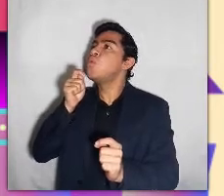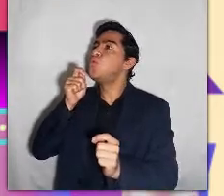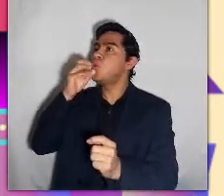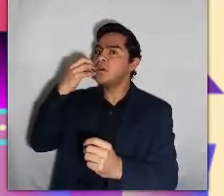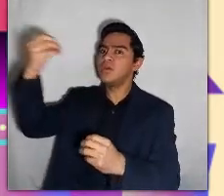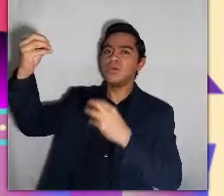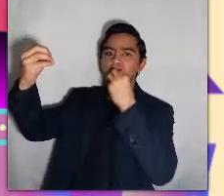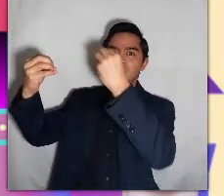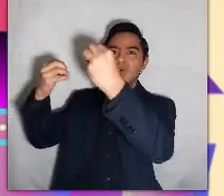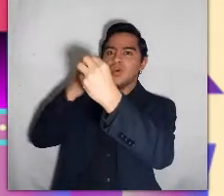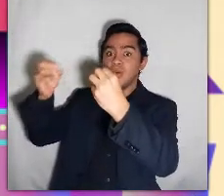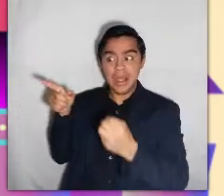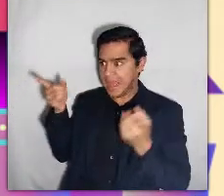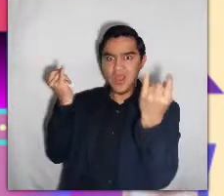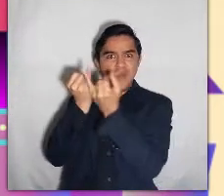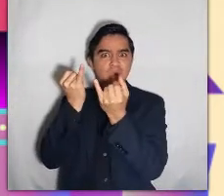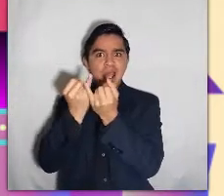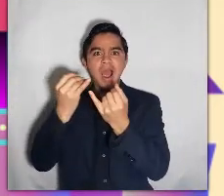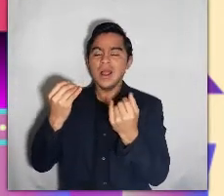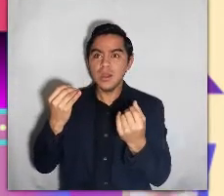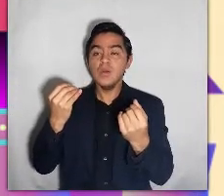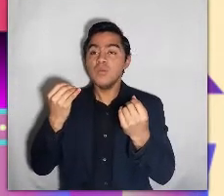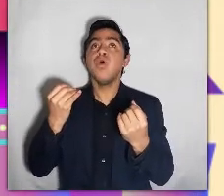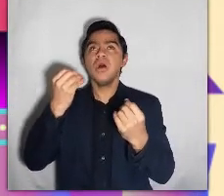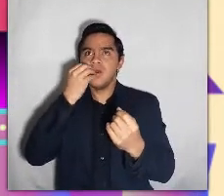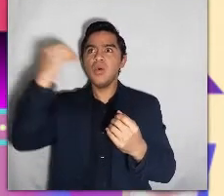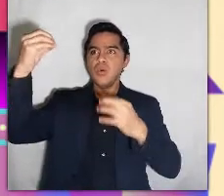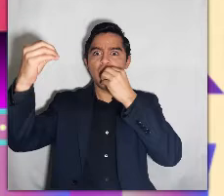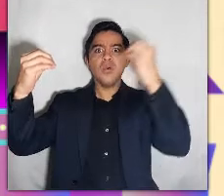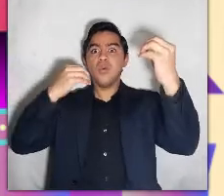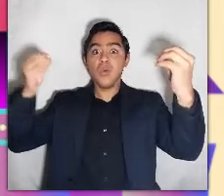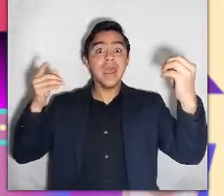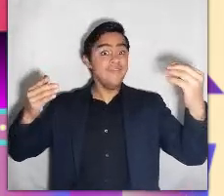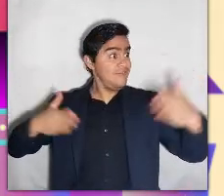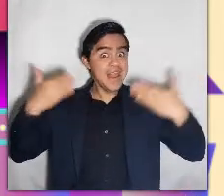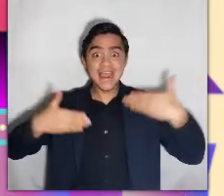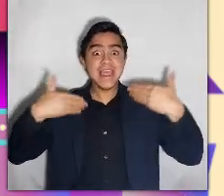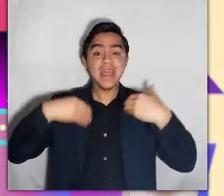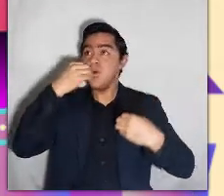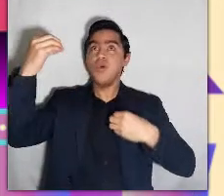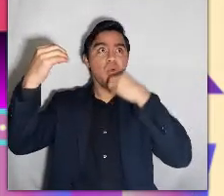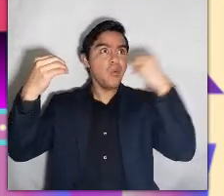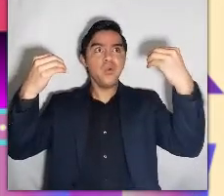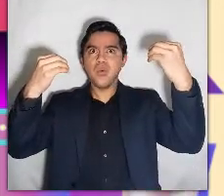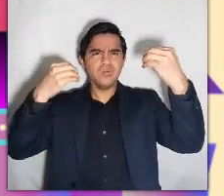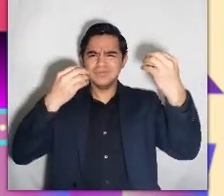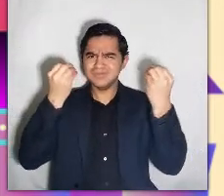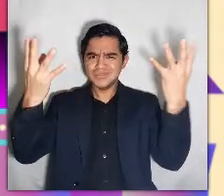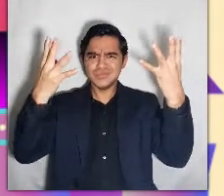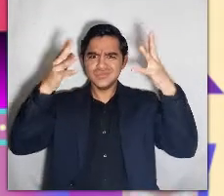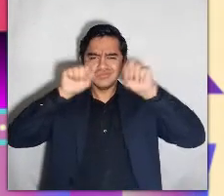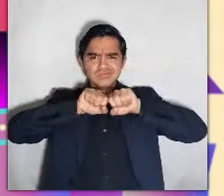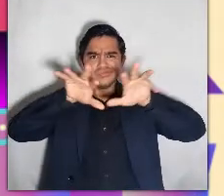burbujas de jabón. Cuando Bubba está contento, el país de los cuentos al revés se llena entero de burbujas de jabón